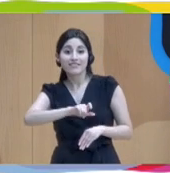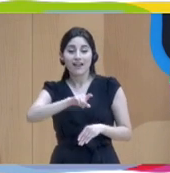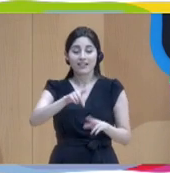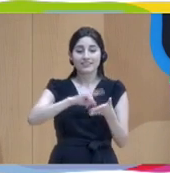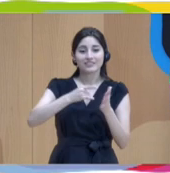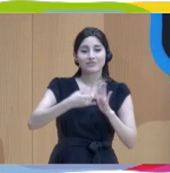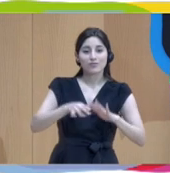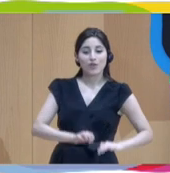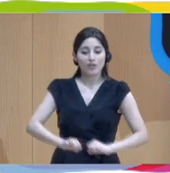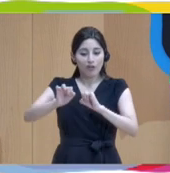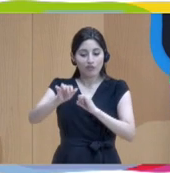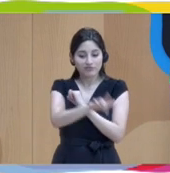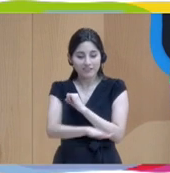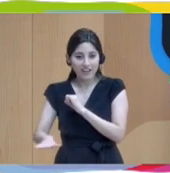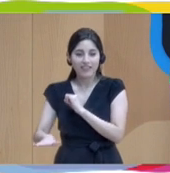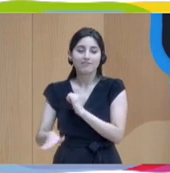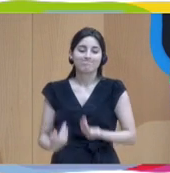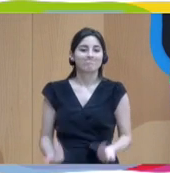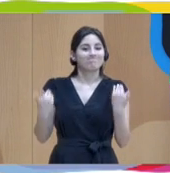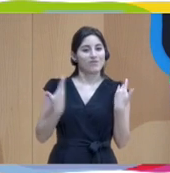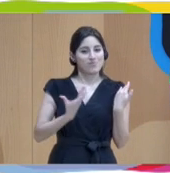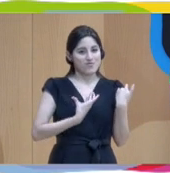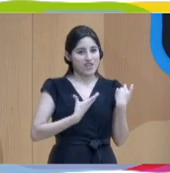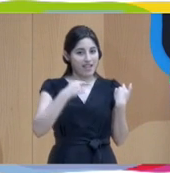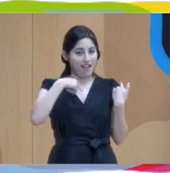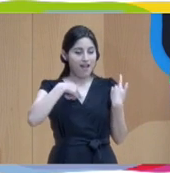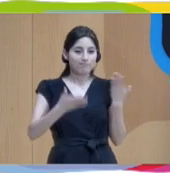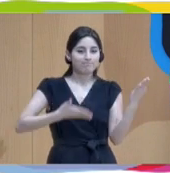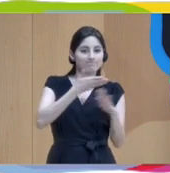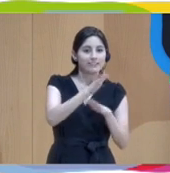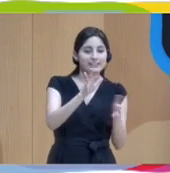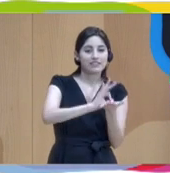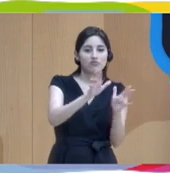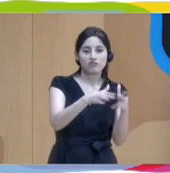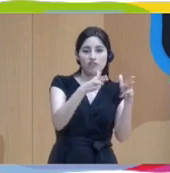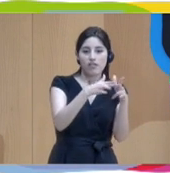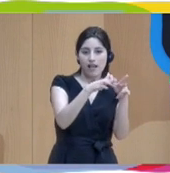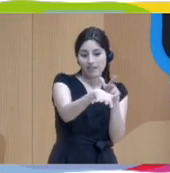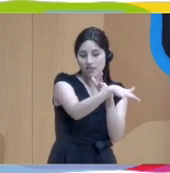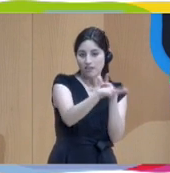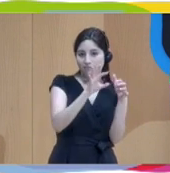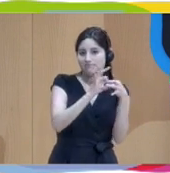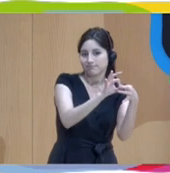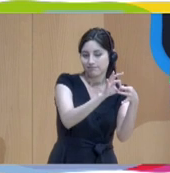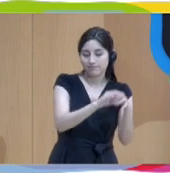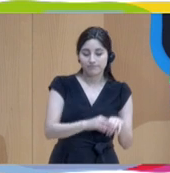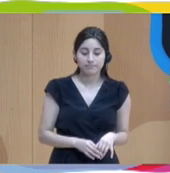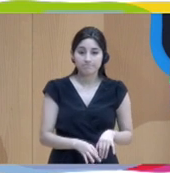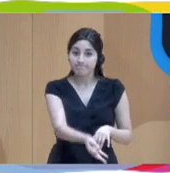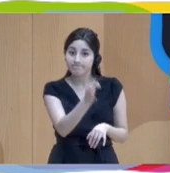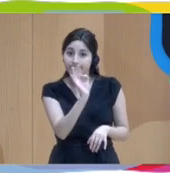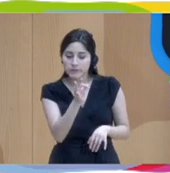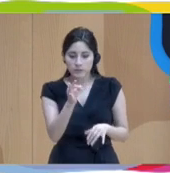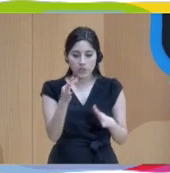corresponde a los municipios que recurren al servicio social profesional local. Es un trabajo que requiere una conexión